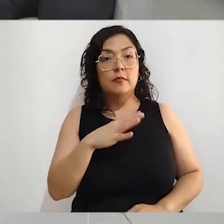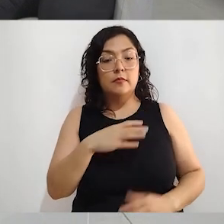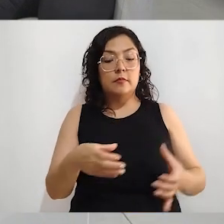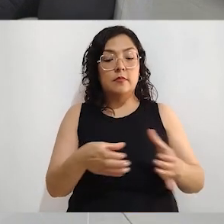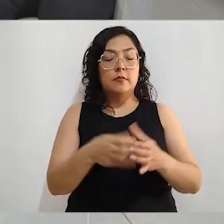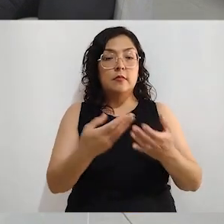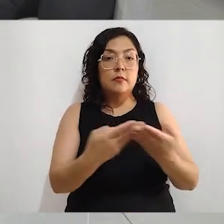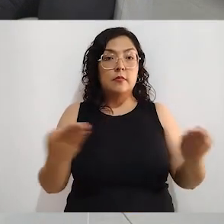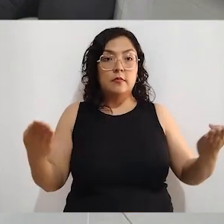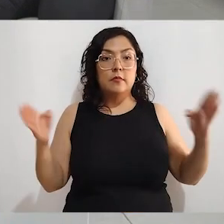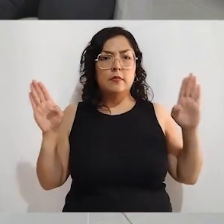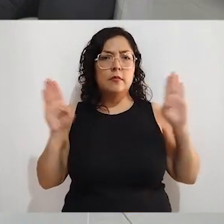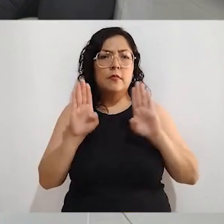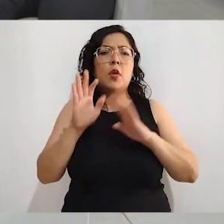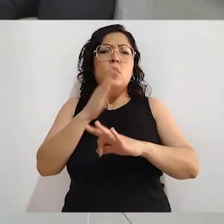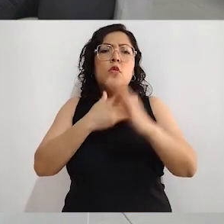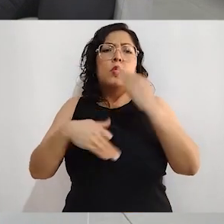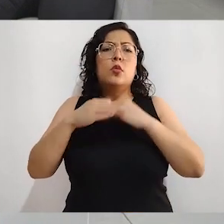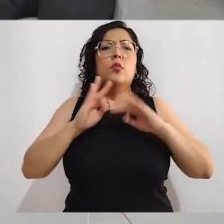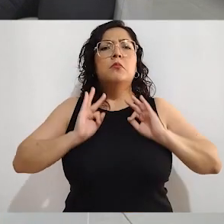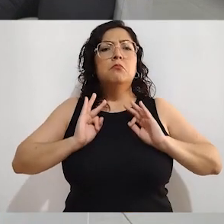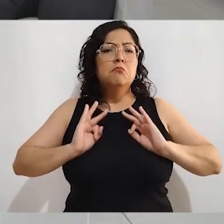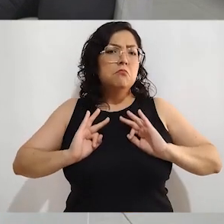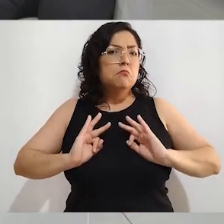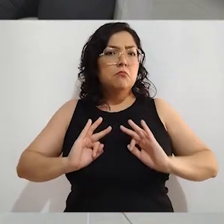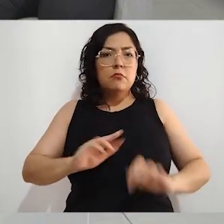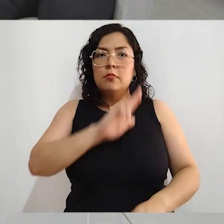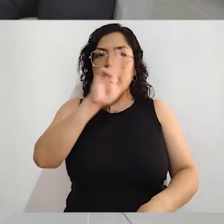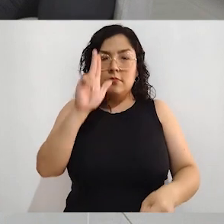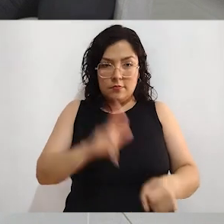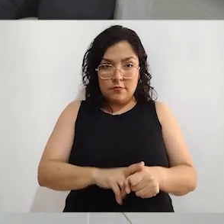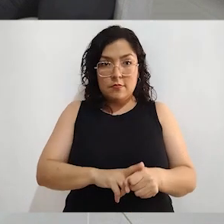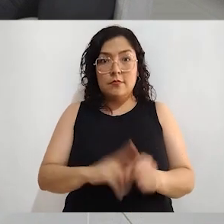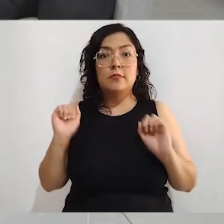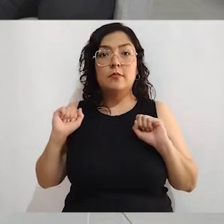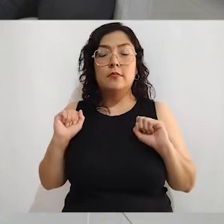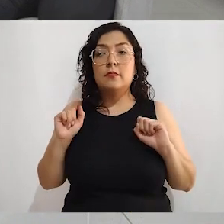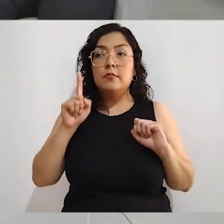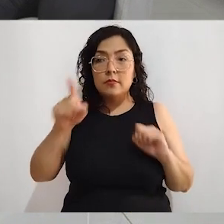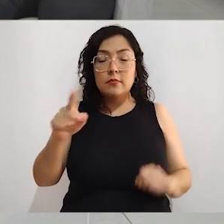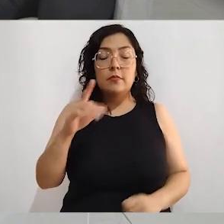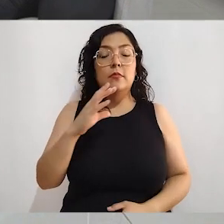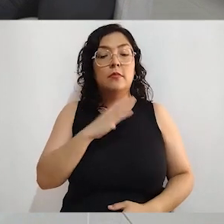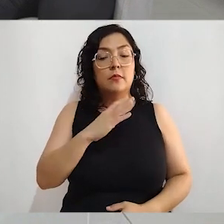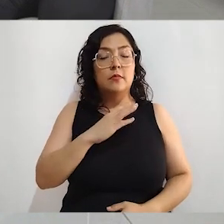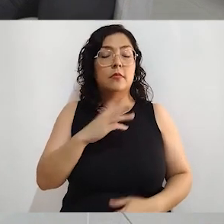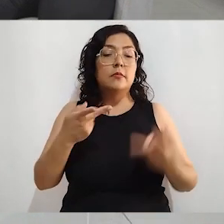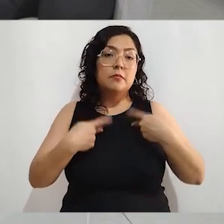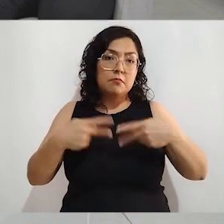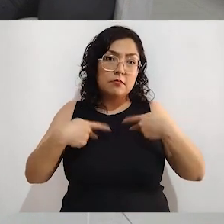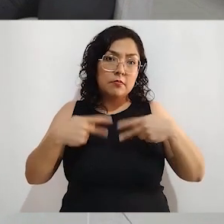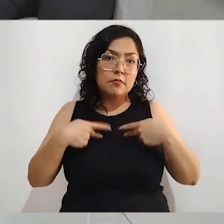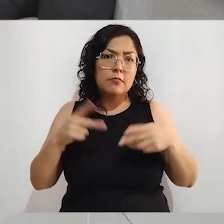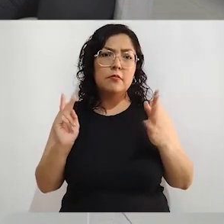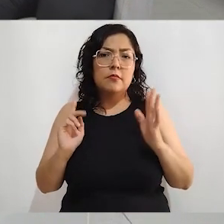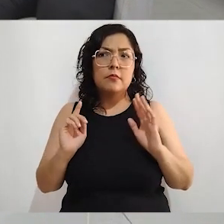tenido han transcurrido en paz, en tranquilidad, en civilidad. En la casilla hay funcionarios de casilla, hay representaciones